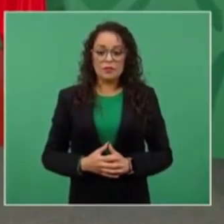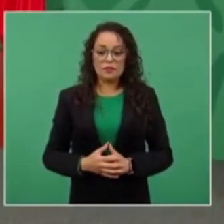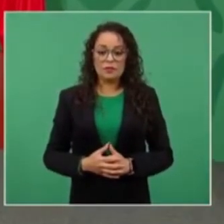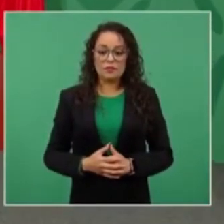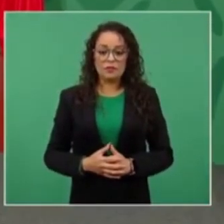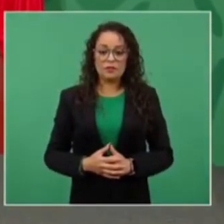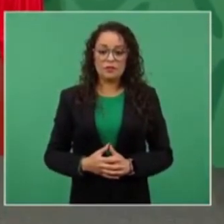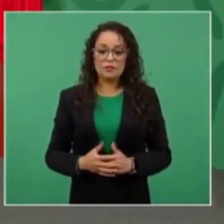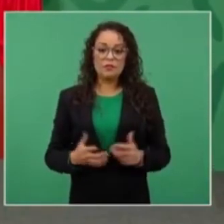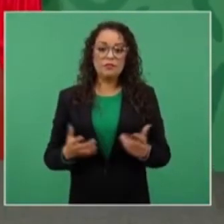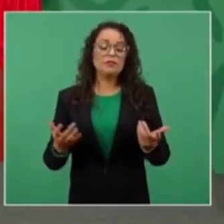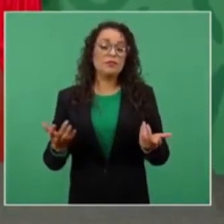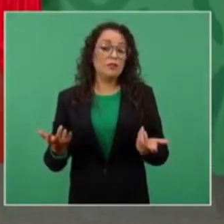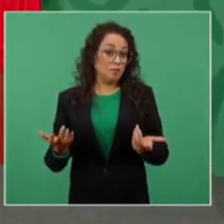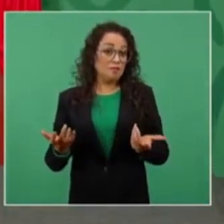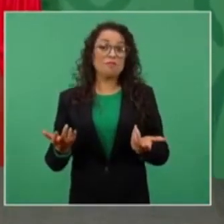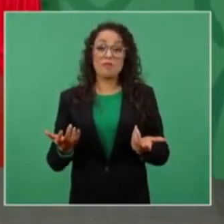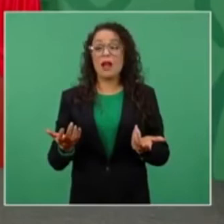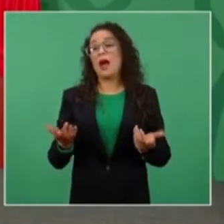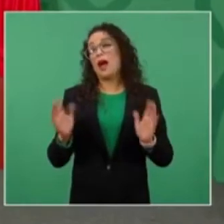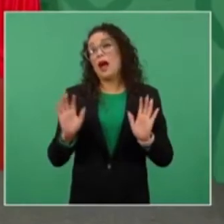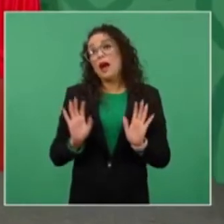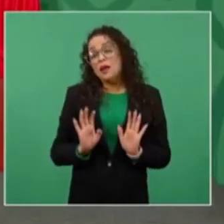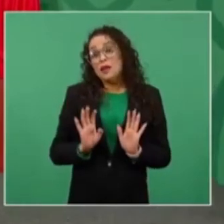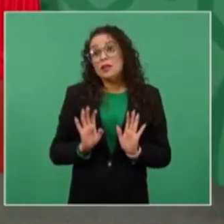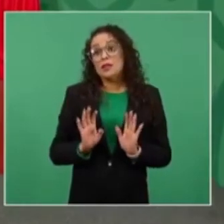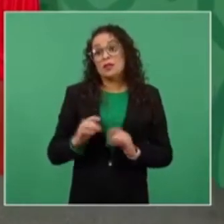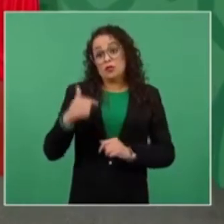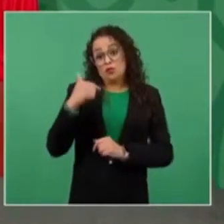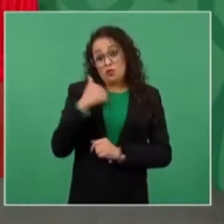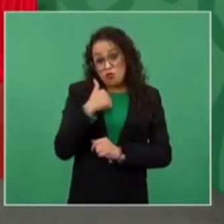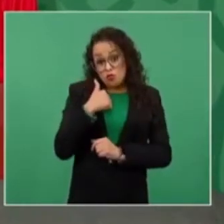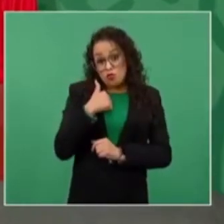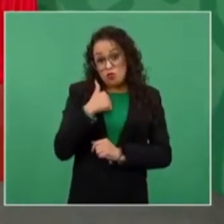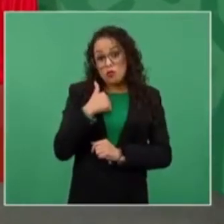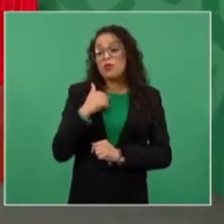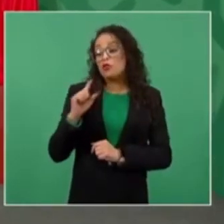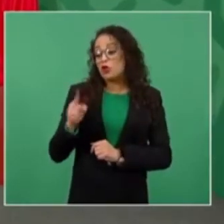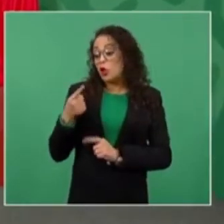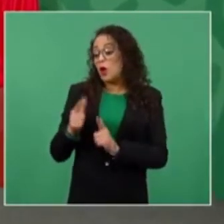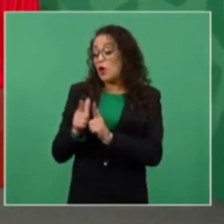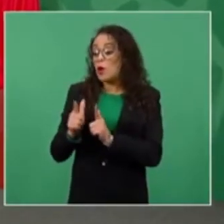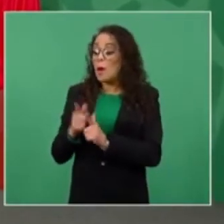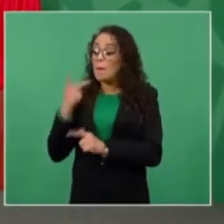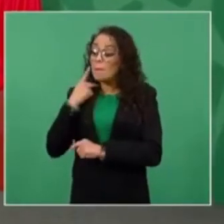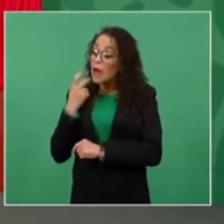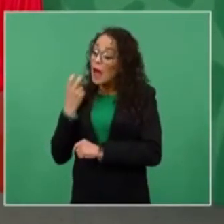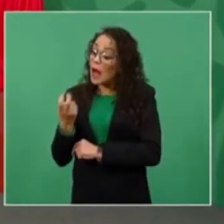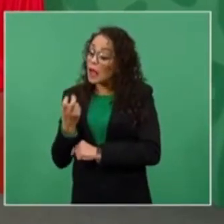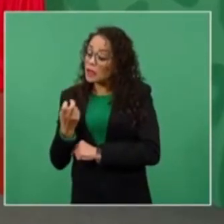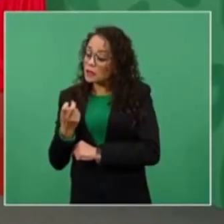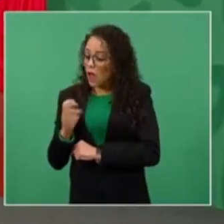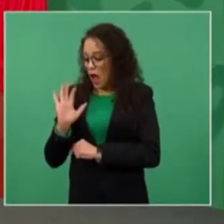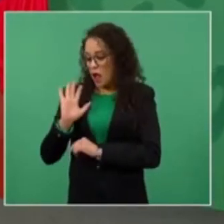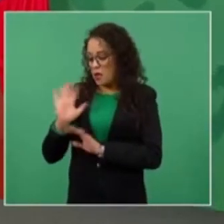no escudarnos que porque somos de un partido y ya por eso